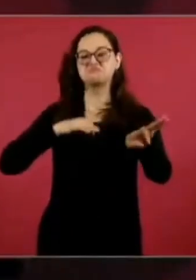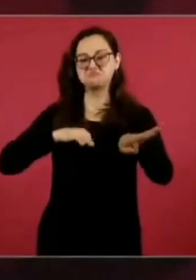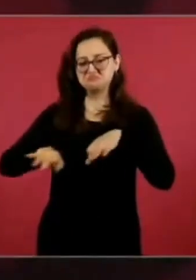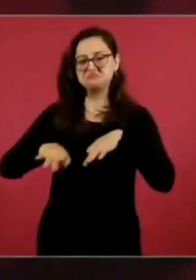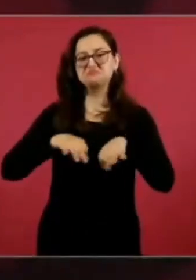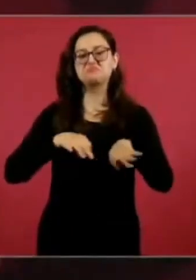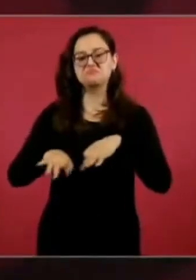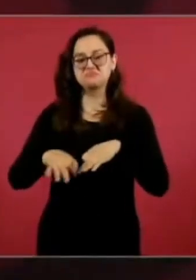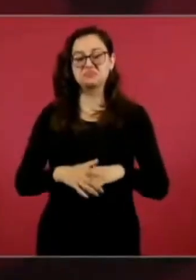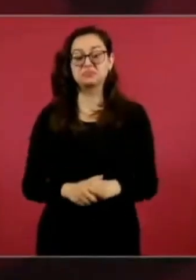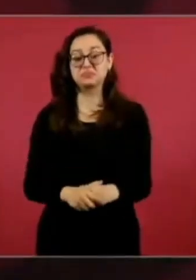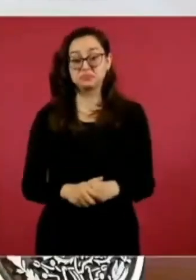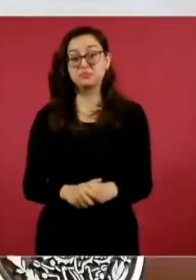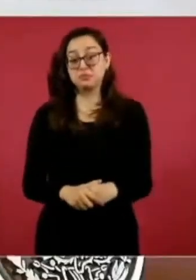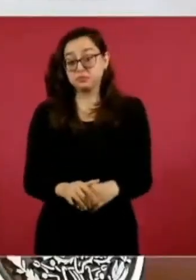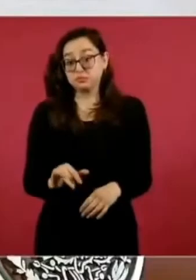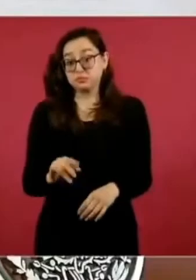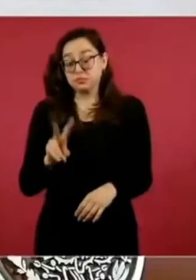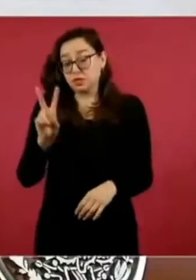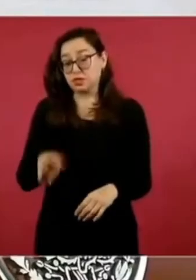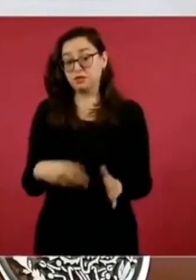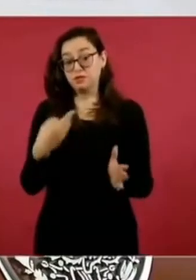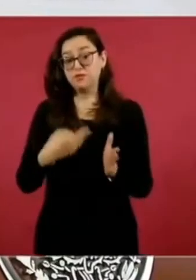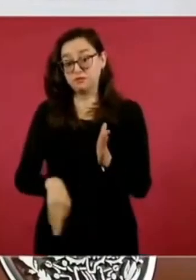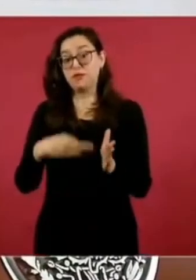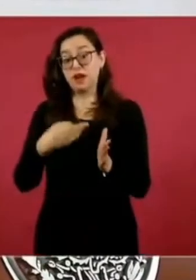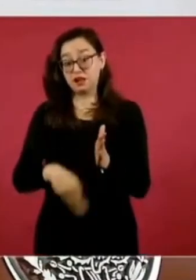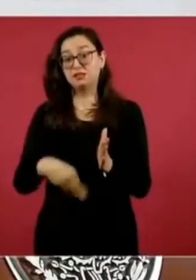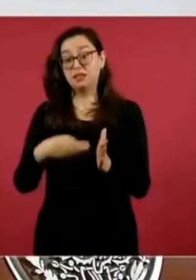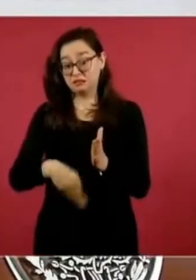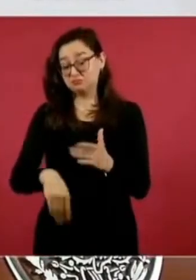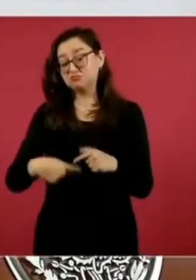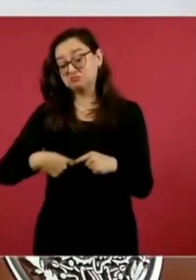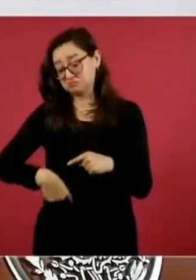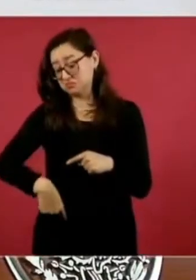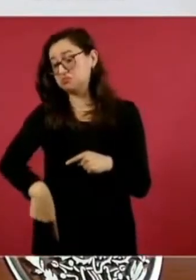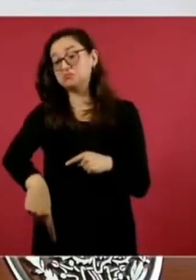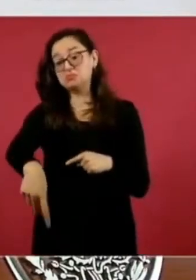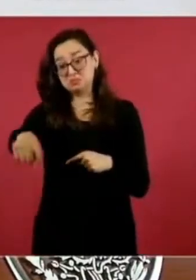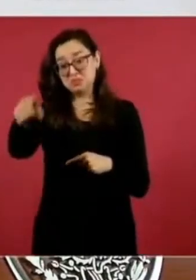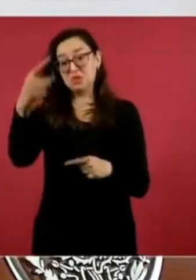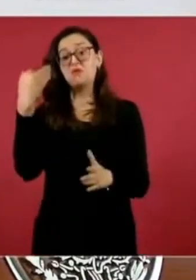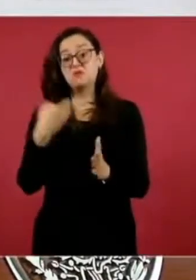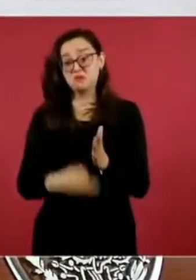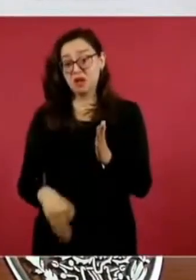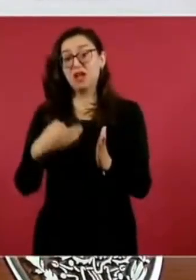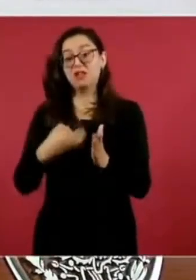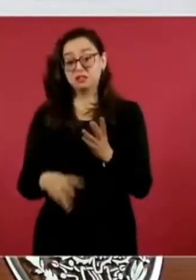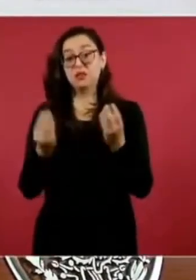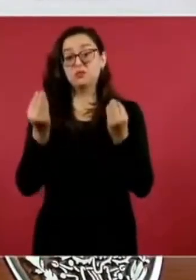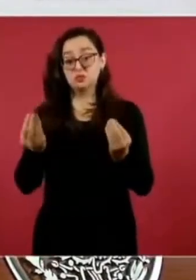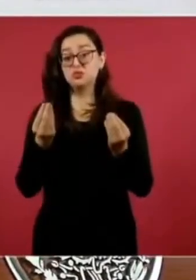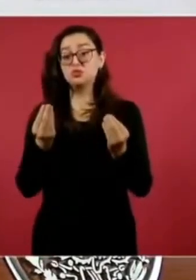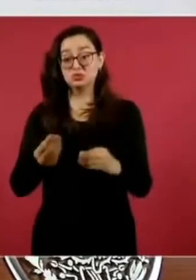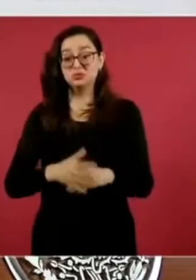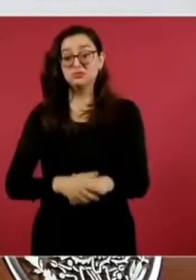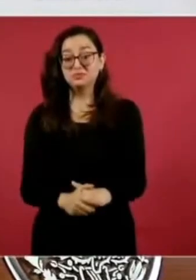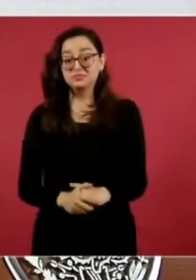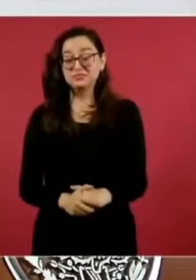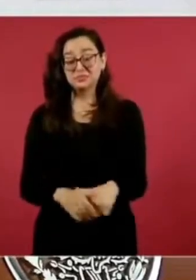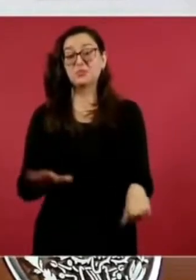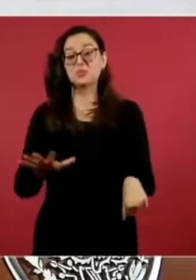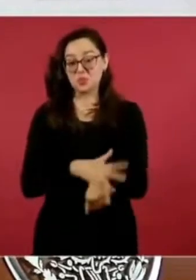que hay muchos pendientes todavía. Por eso fue sabia la decisión